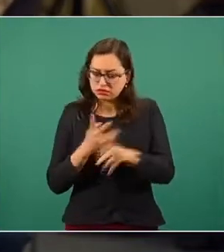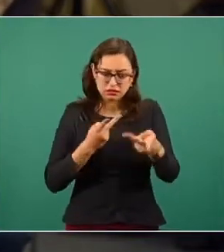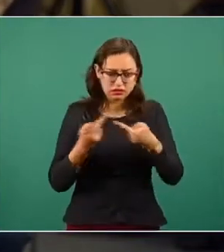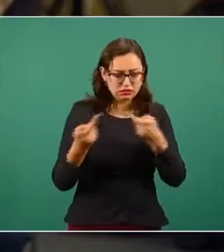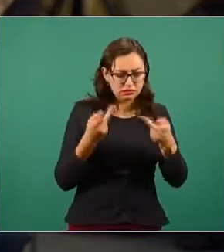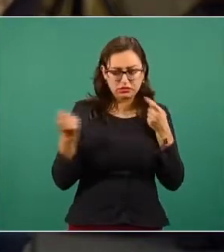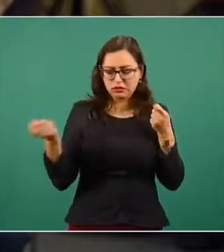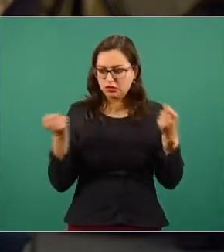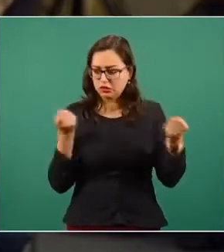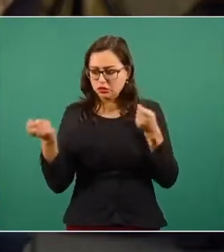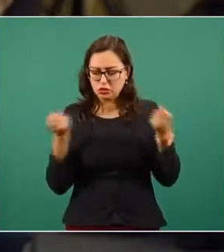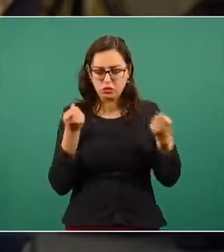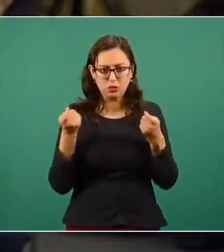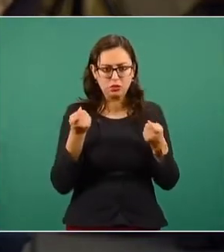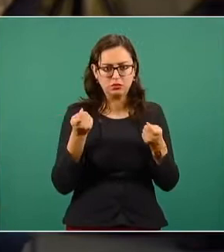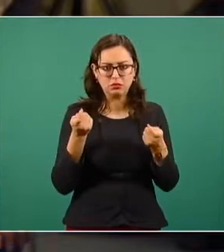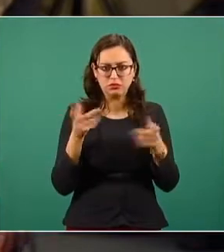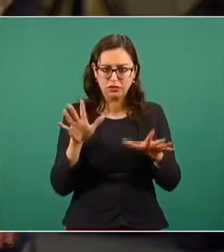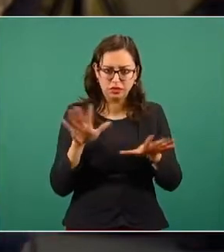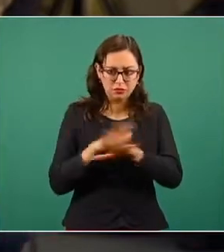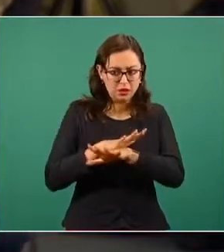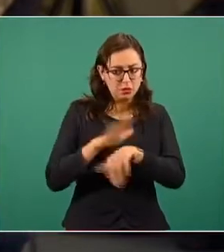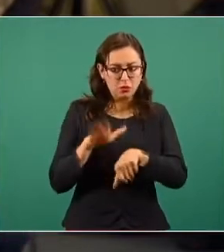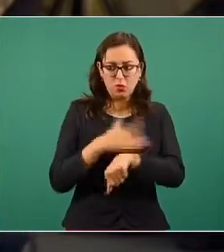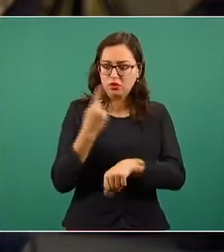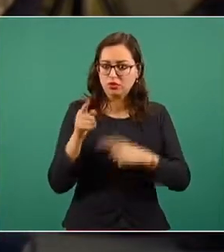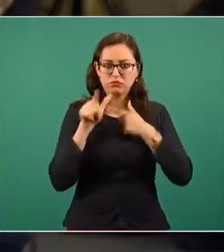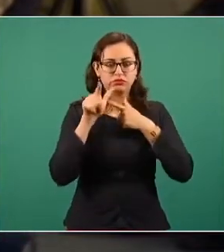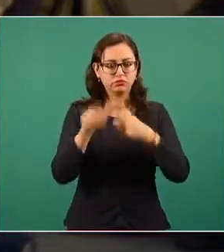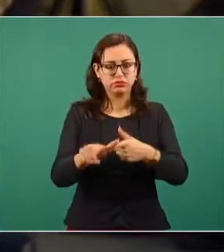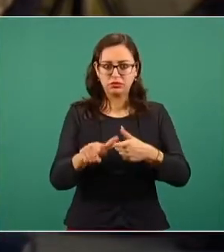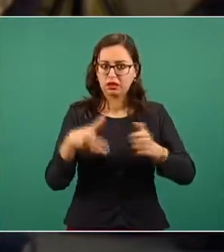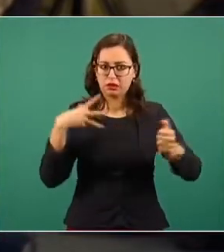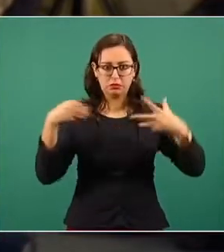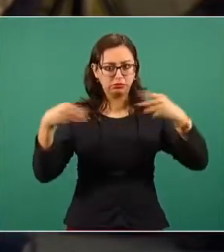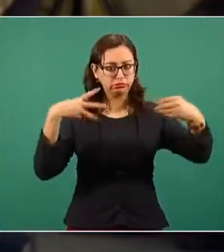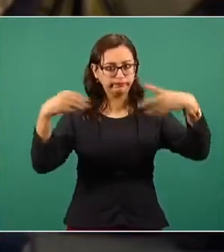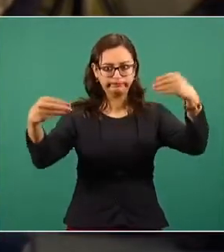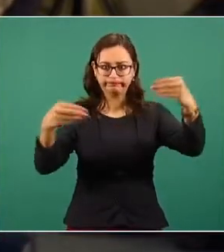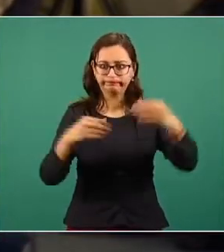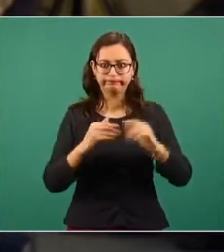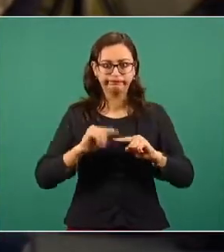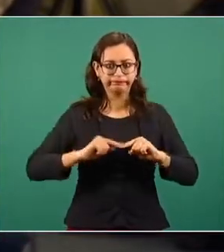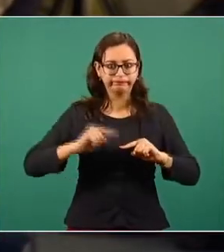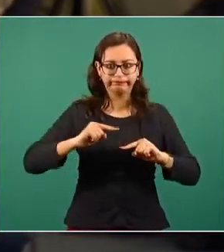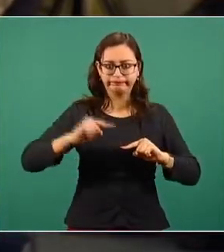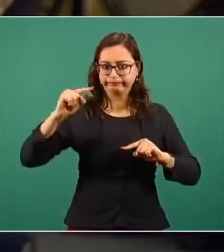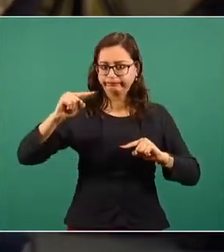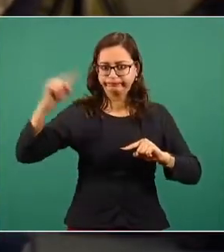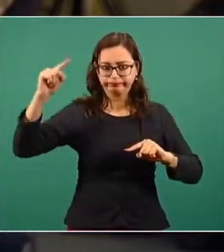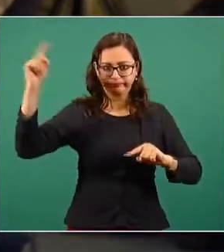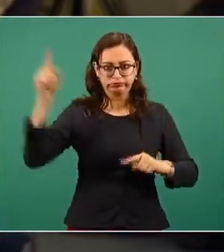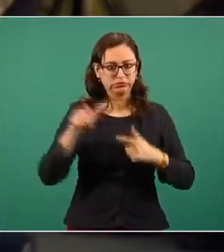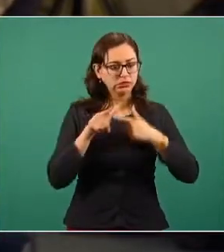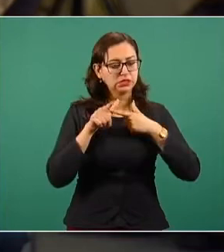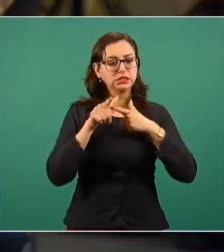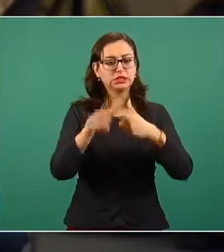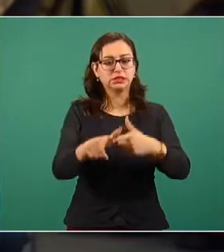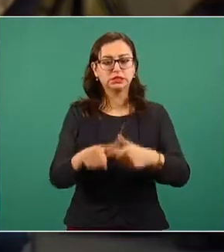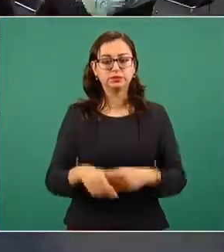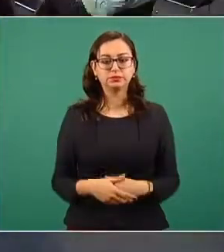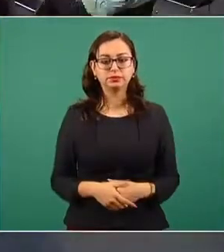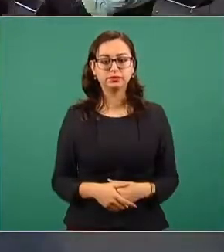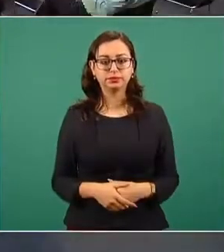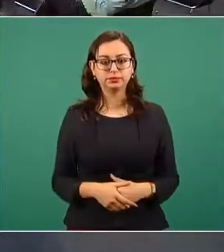contener la epidemia, puesto que continúa subiendo, lamentablemente, el número de personas que están muriendo.